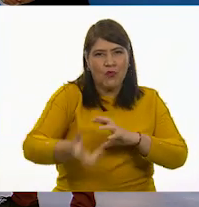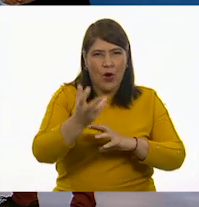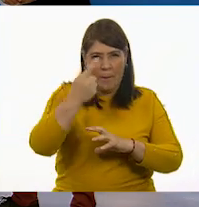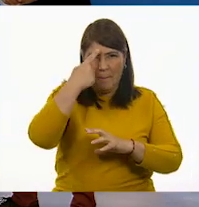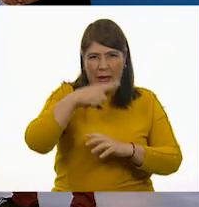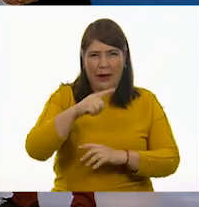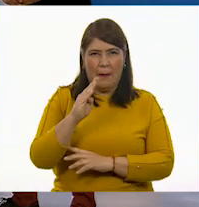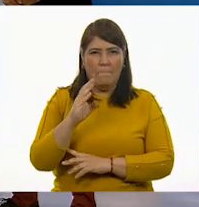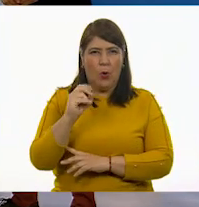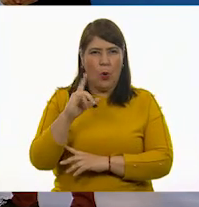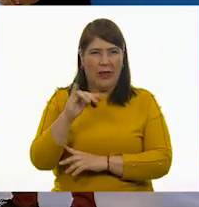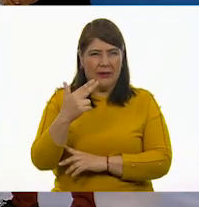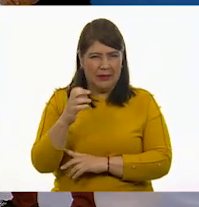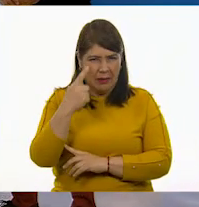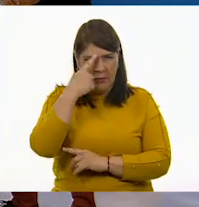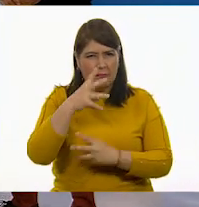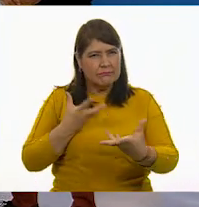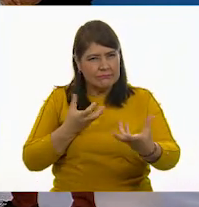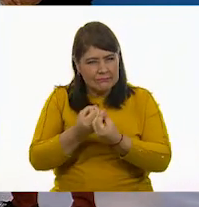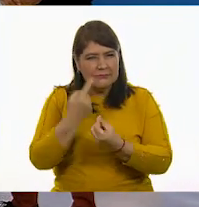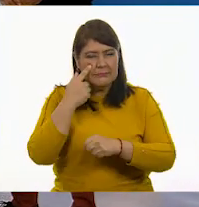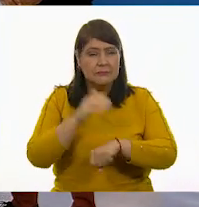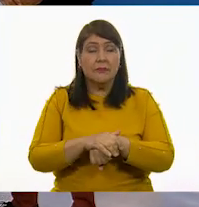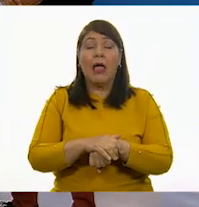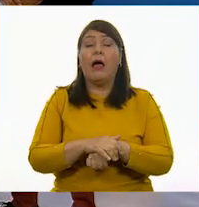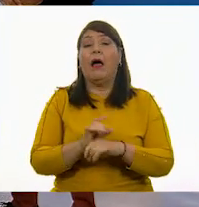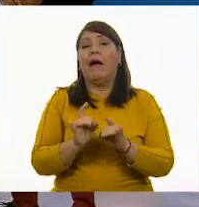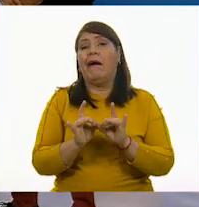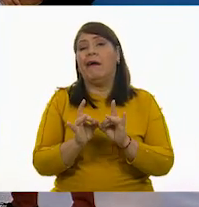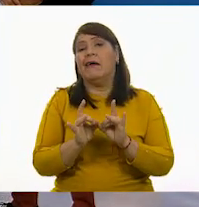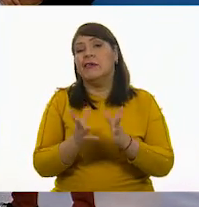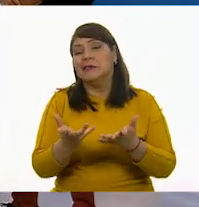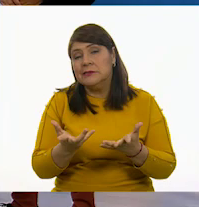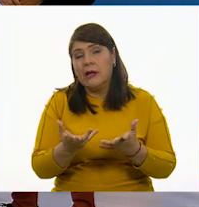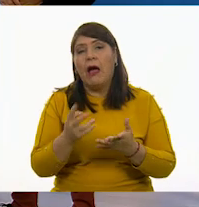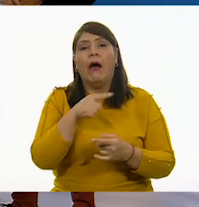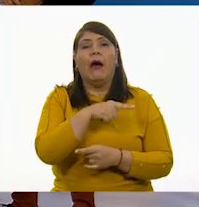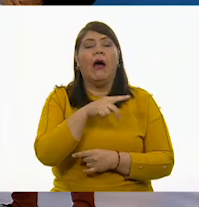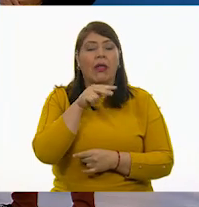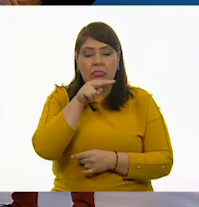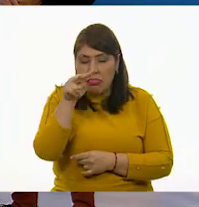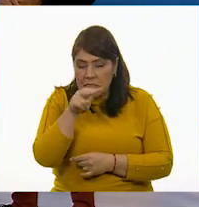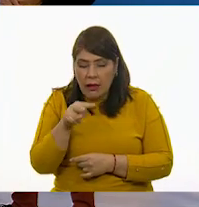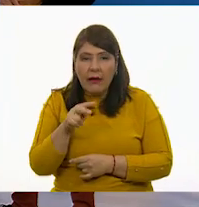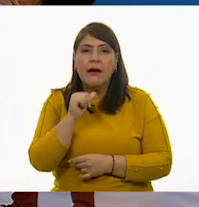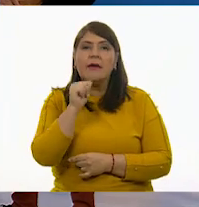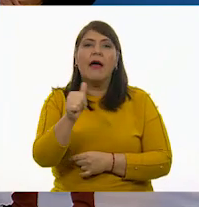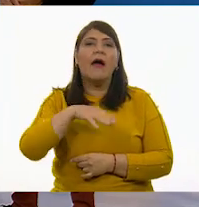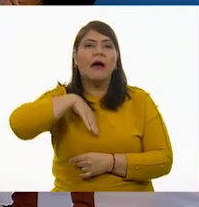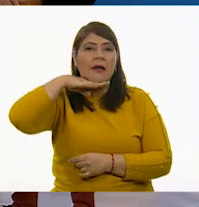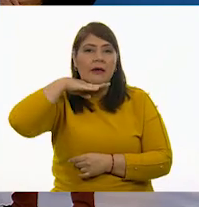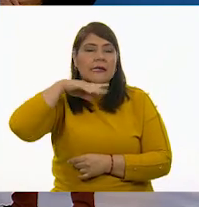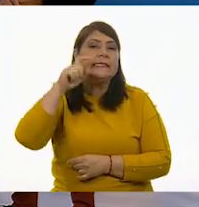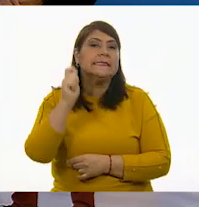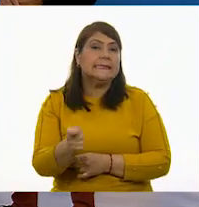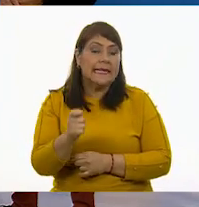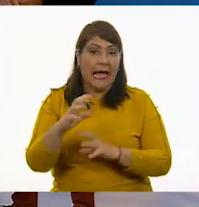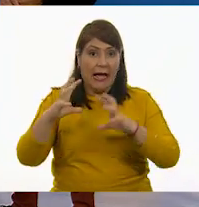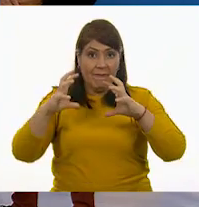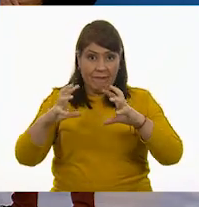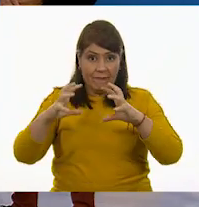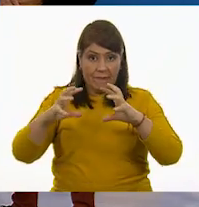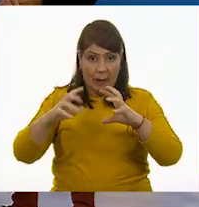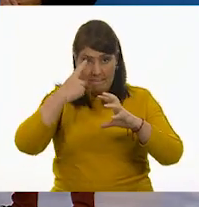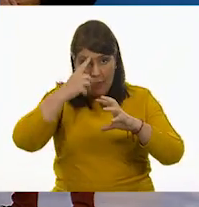lo que nunca se puso a leer con detenimiento es que esta bola de boliche